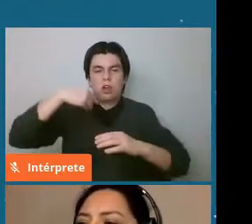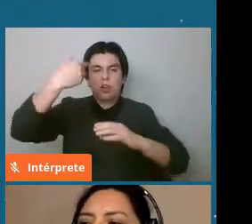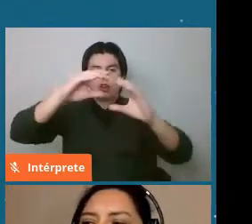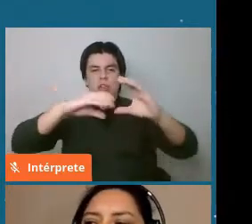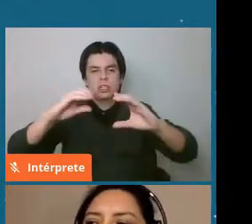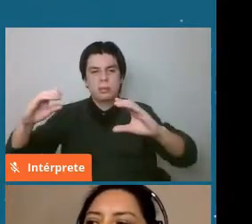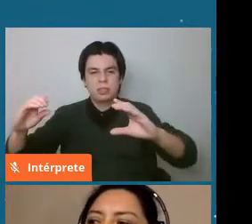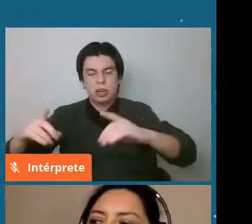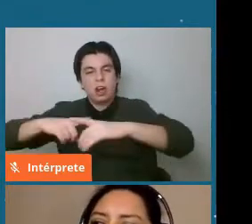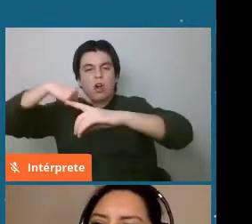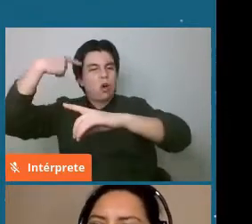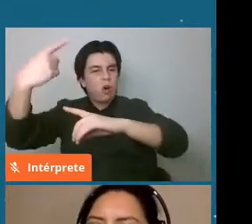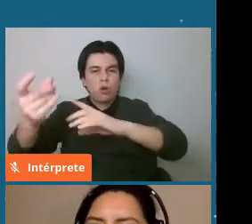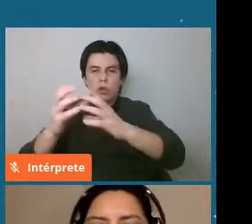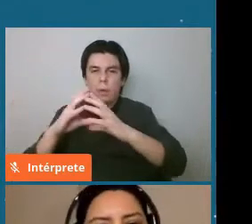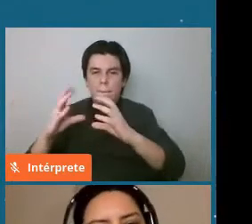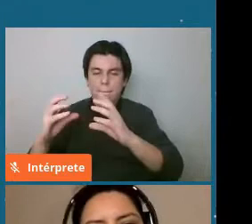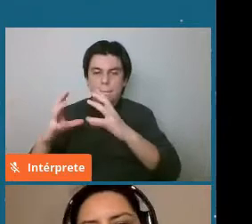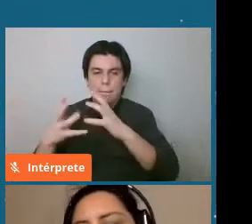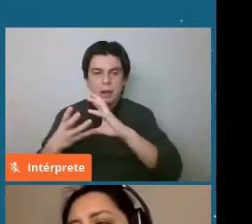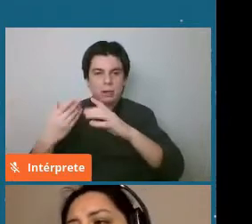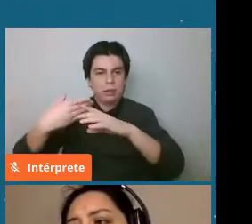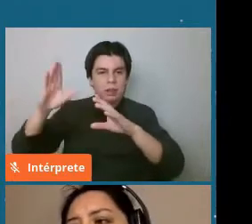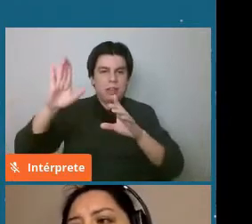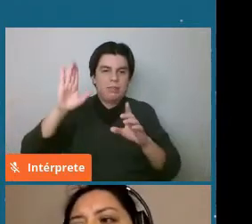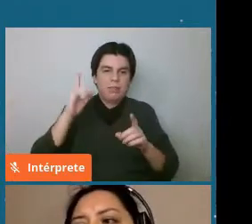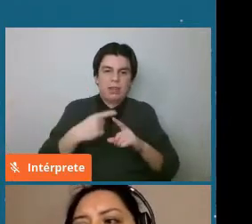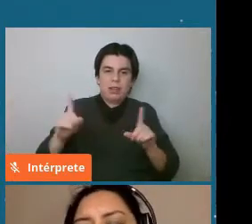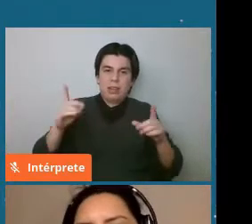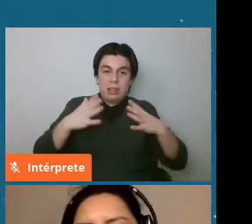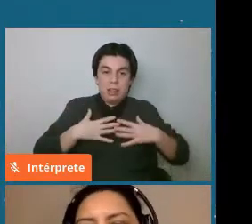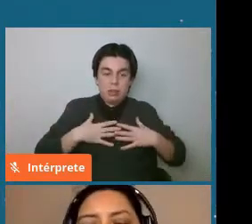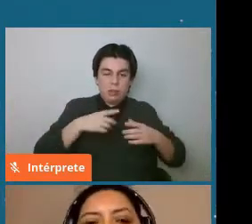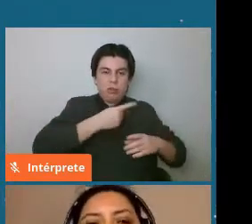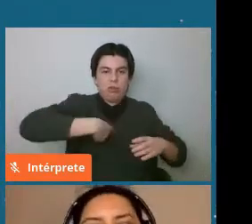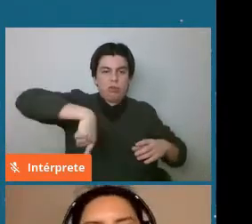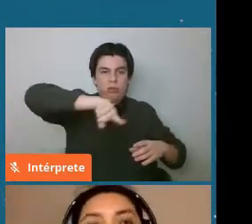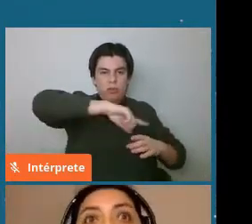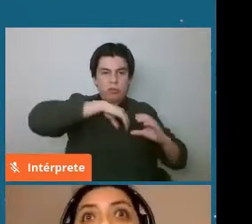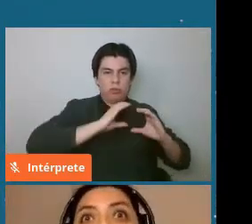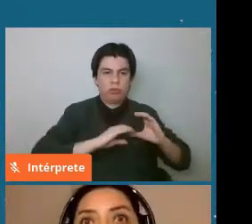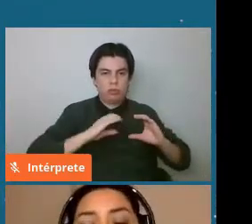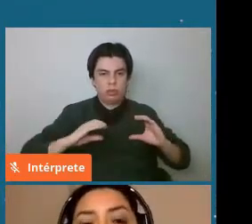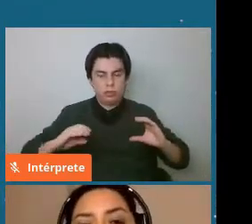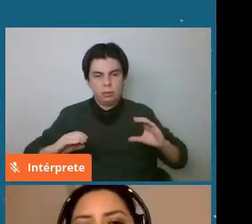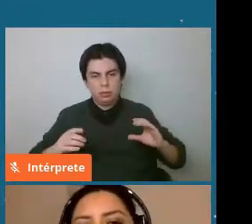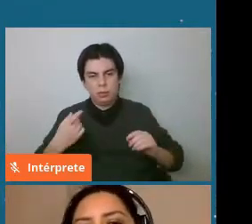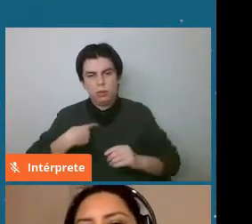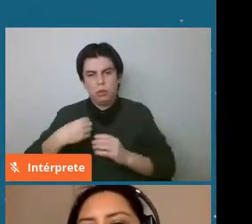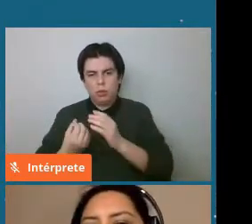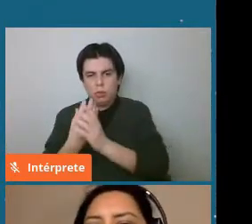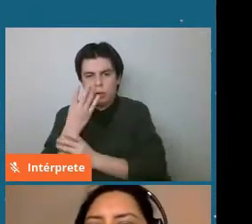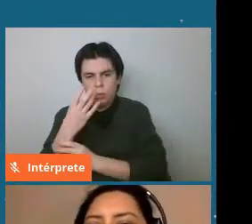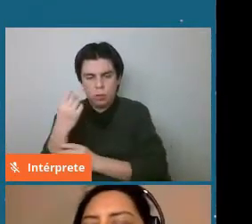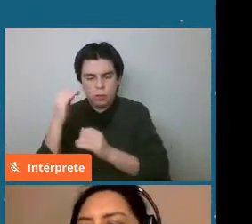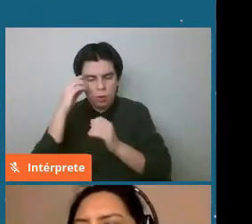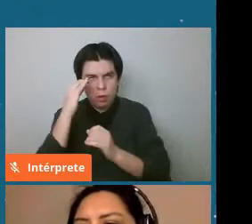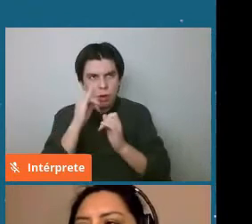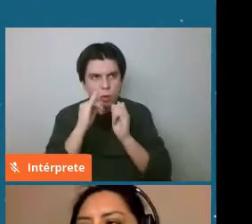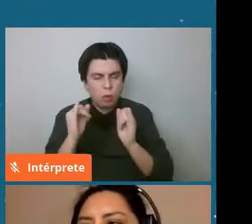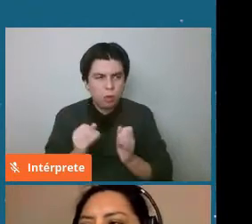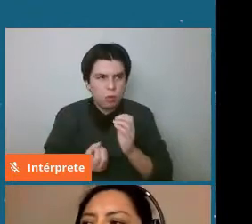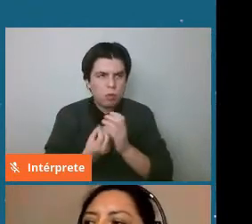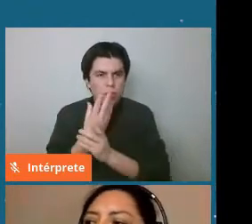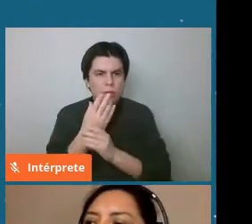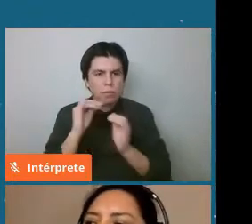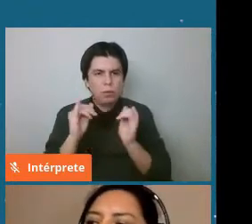donde vimos configuraciones muy diferentes a la que tiene el sistema solar entonces buscamos una nueva hipótesis para tratar